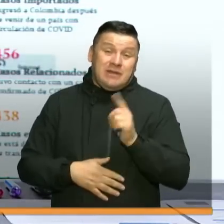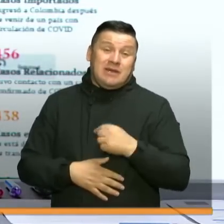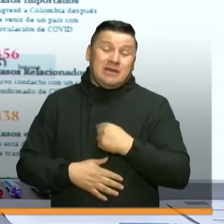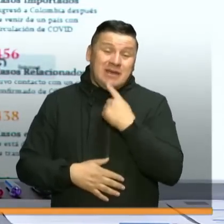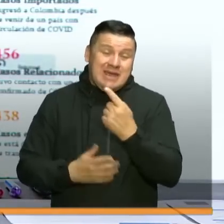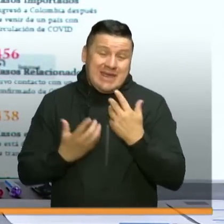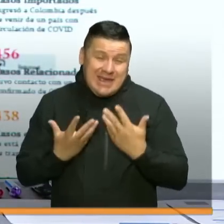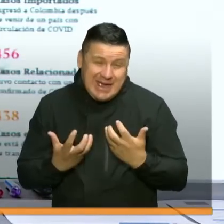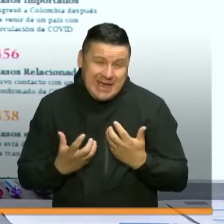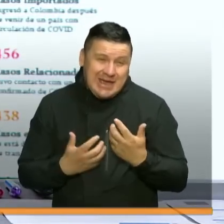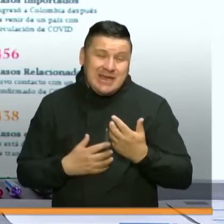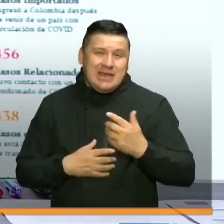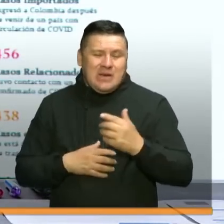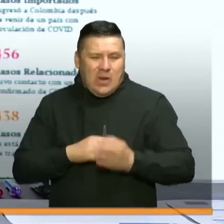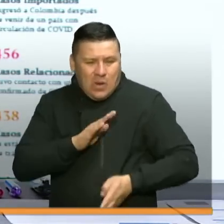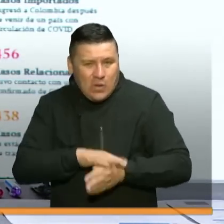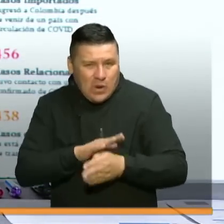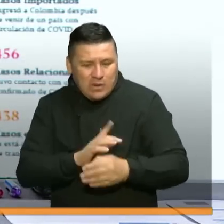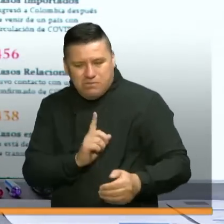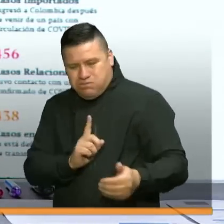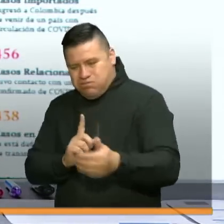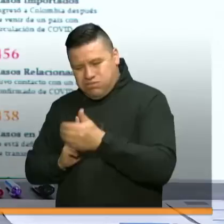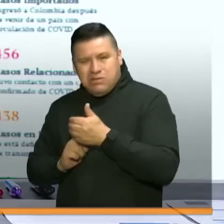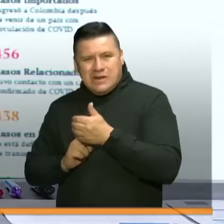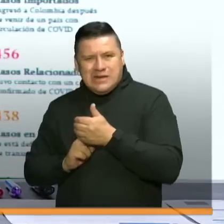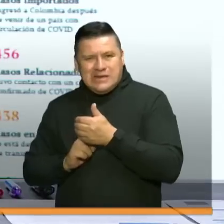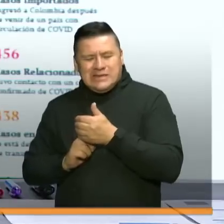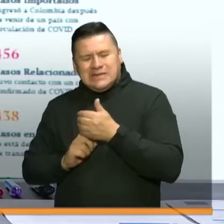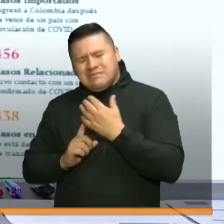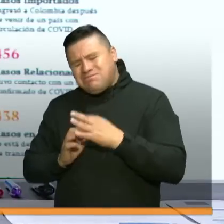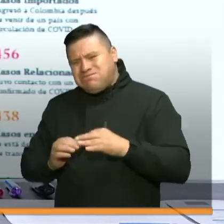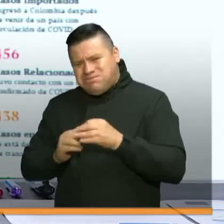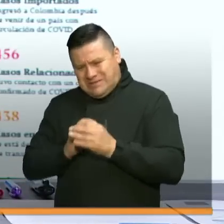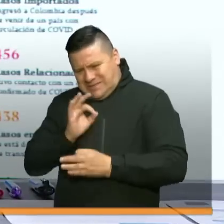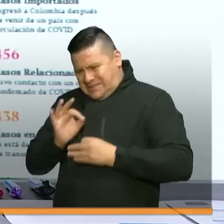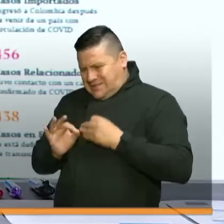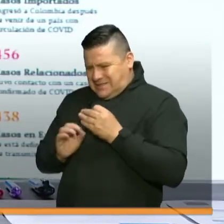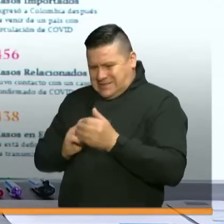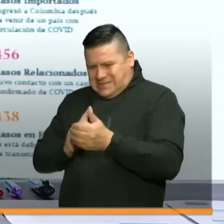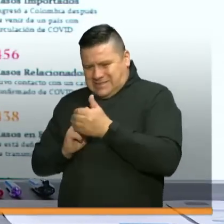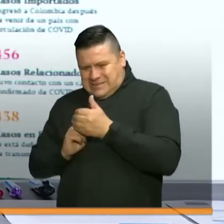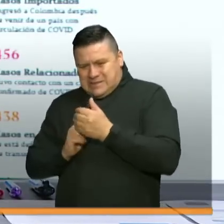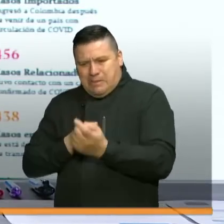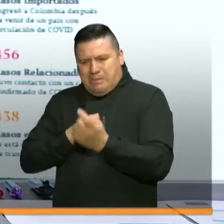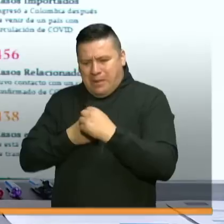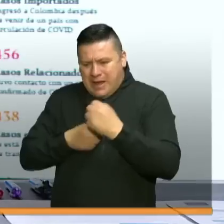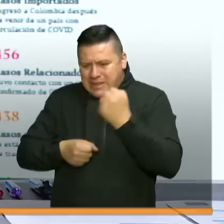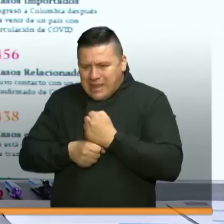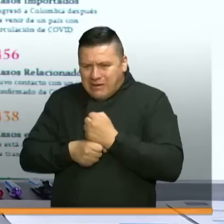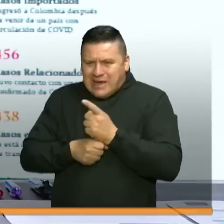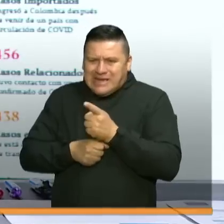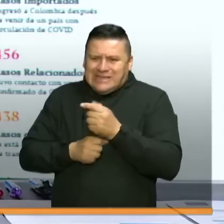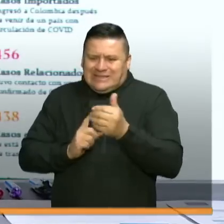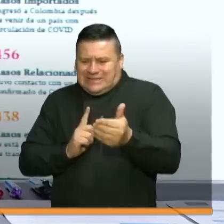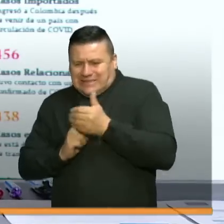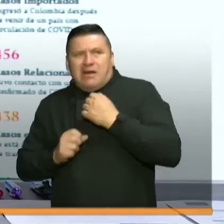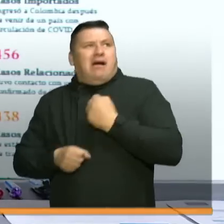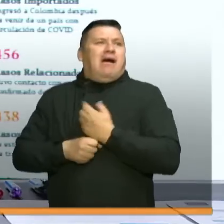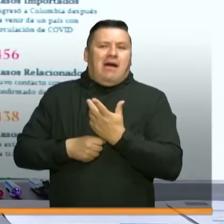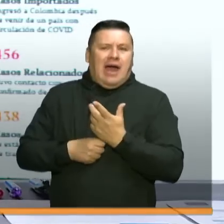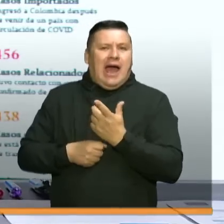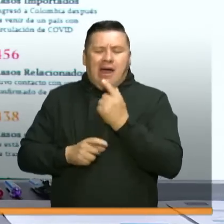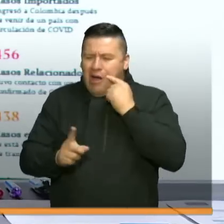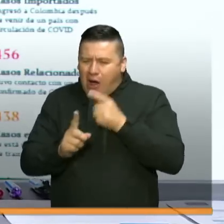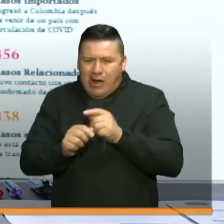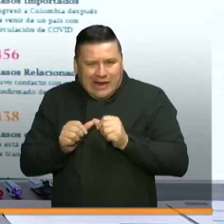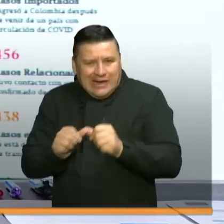nosotros queremos es seguir protegiendo en la manera más clara posible la vinculación laboral. Me pregunta acá